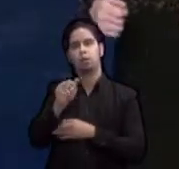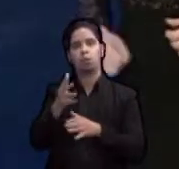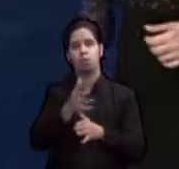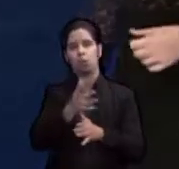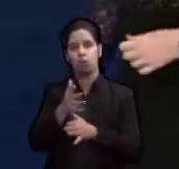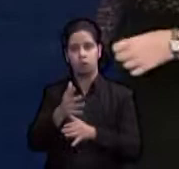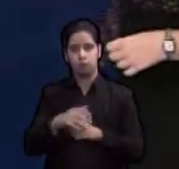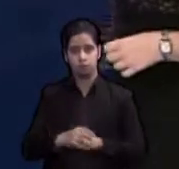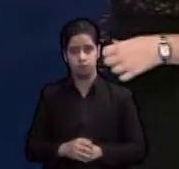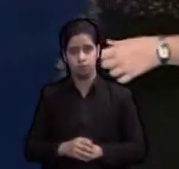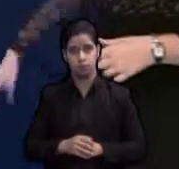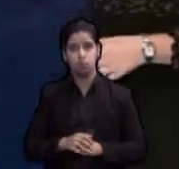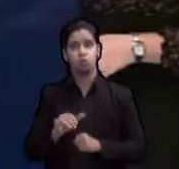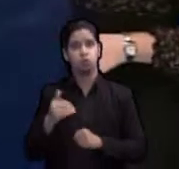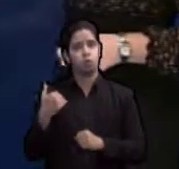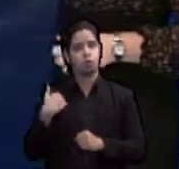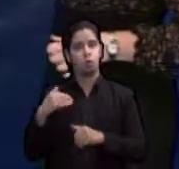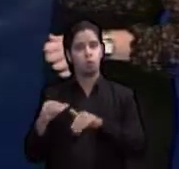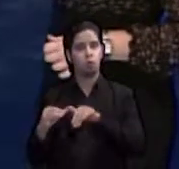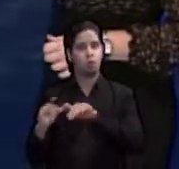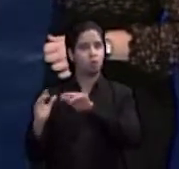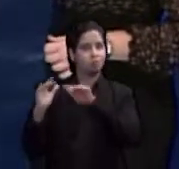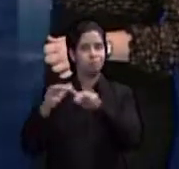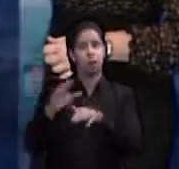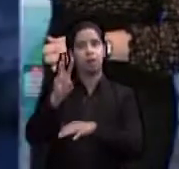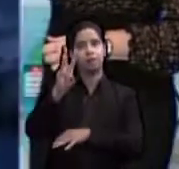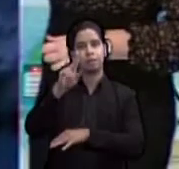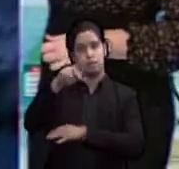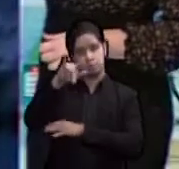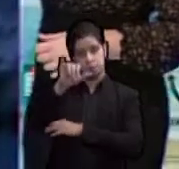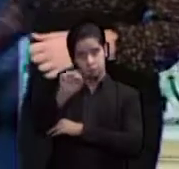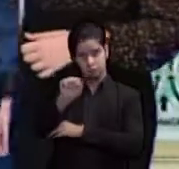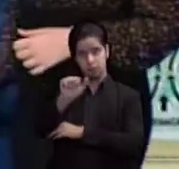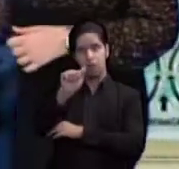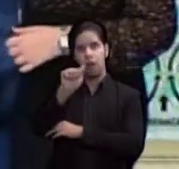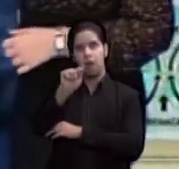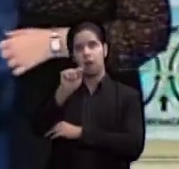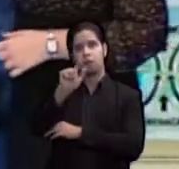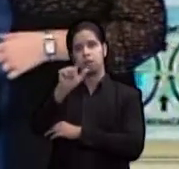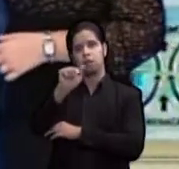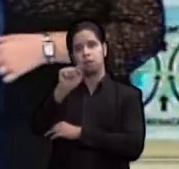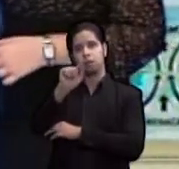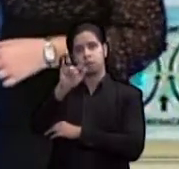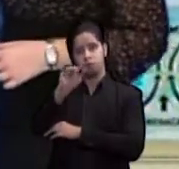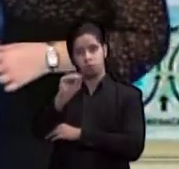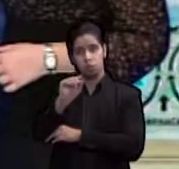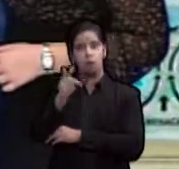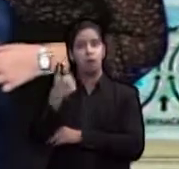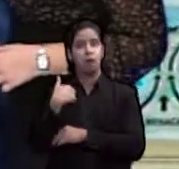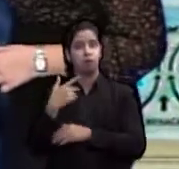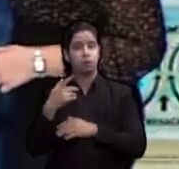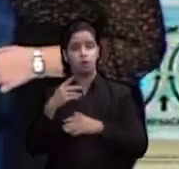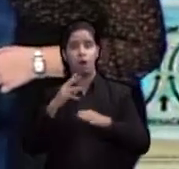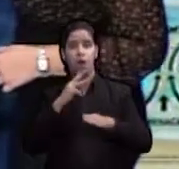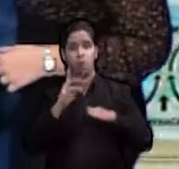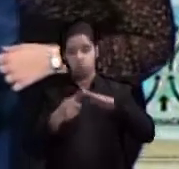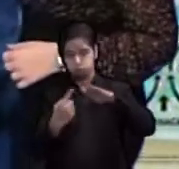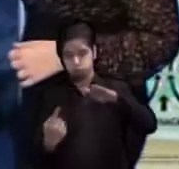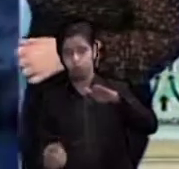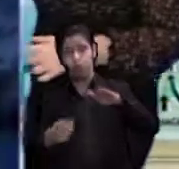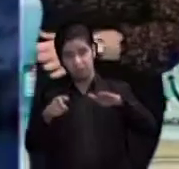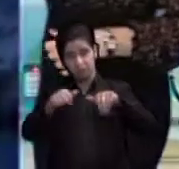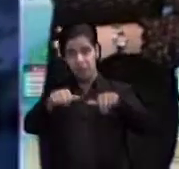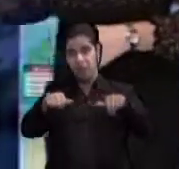evento leve de marejadas, olas sobre 6 pies de altura en el Atlántico, alto riesgo de corrientes submarinas en toda esa